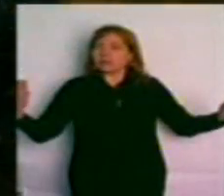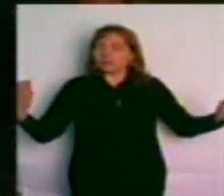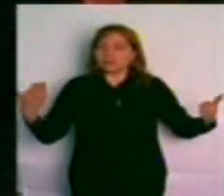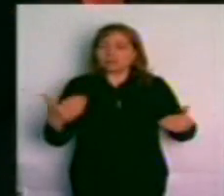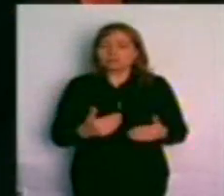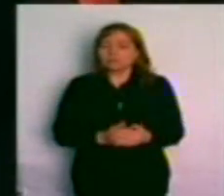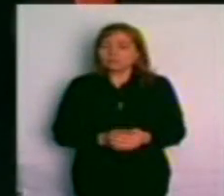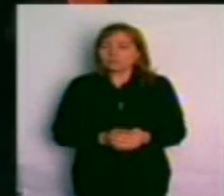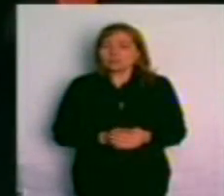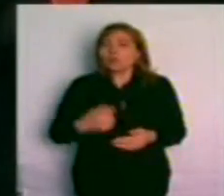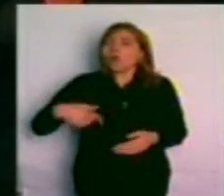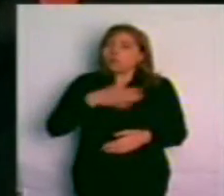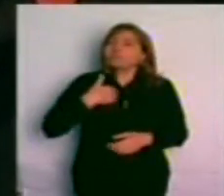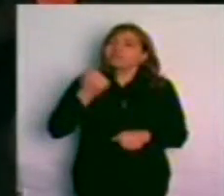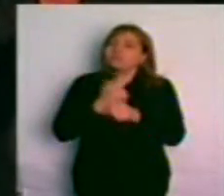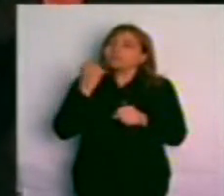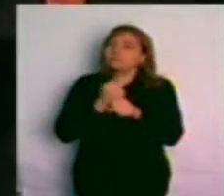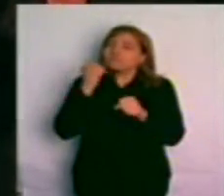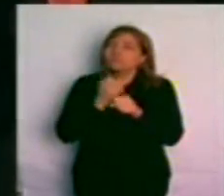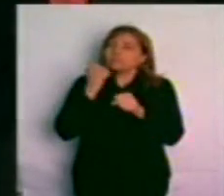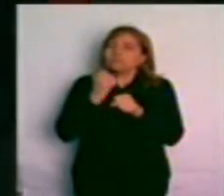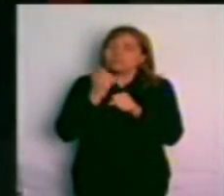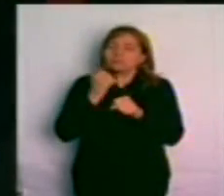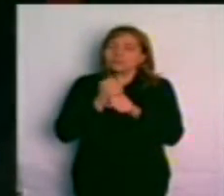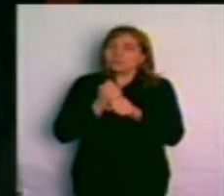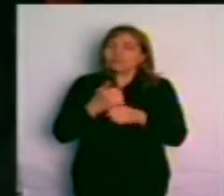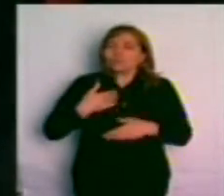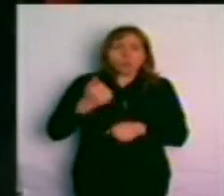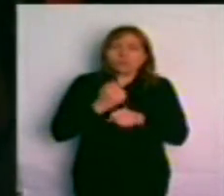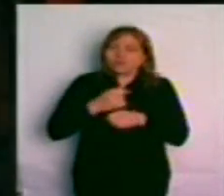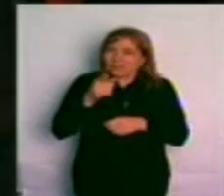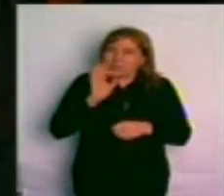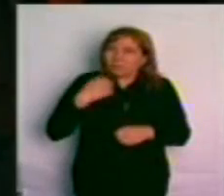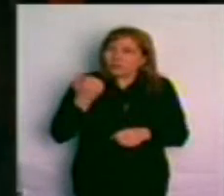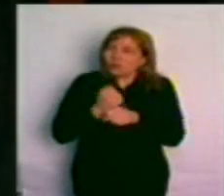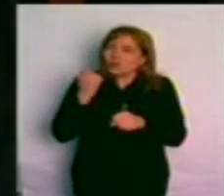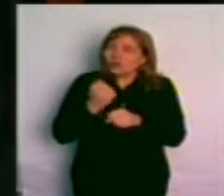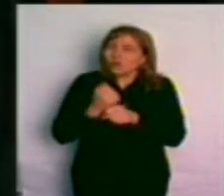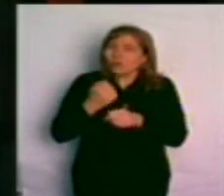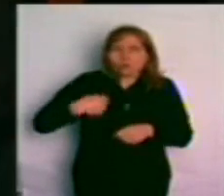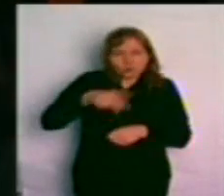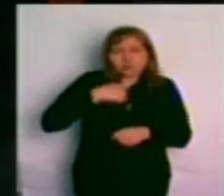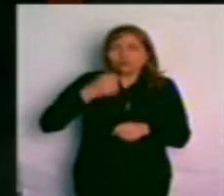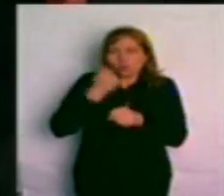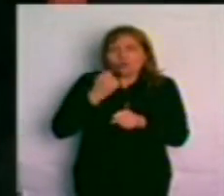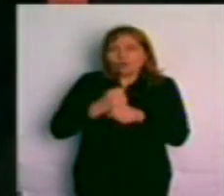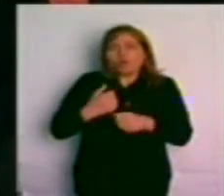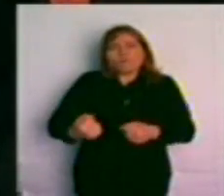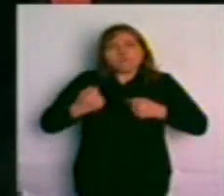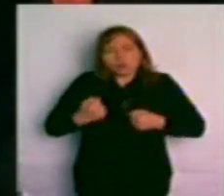Y lo pudimos hacer, ¿saben por qué? No solamente por el inmenso esfuerzo